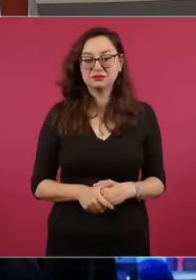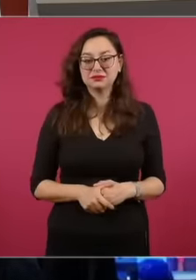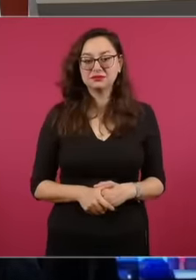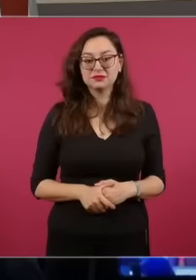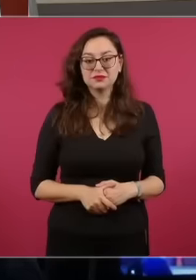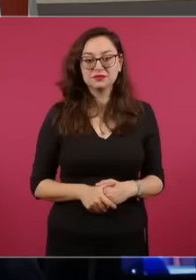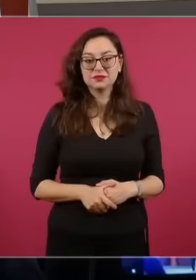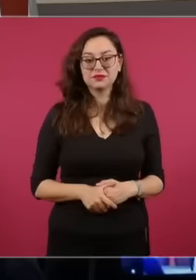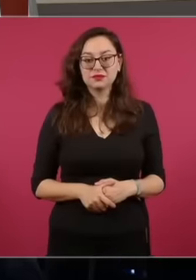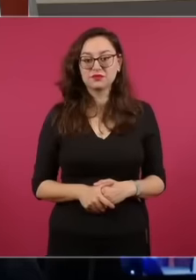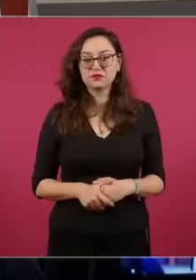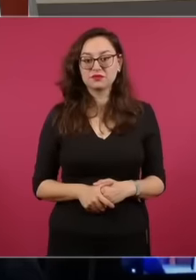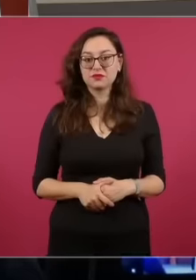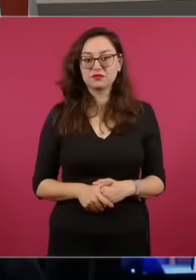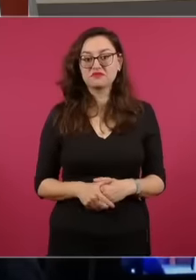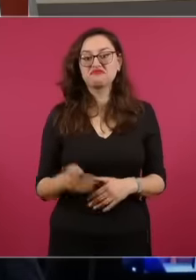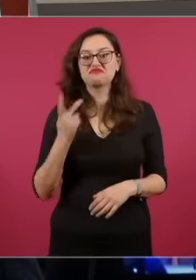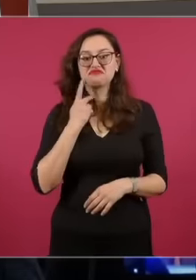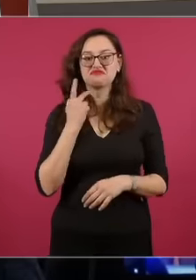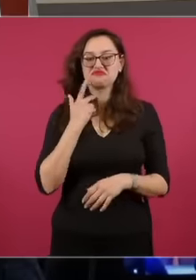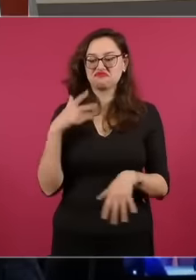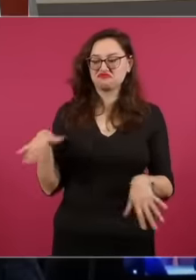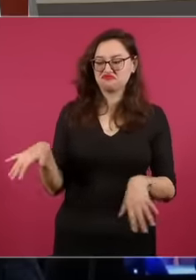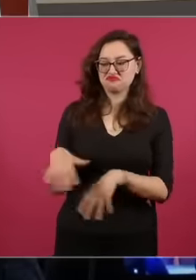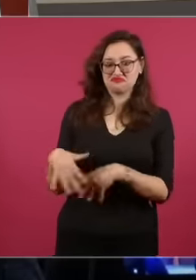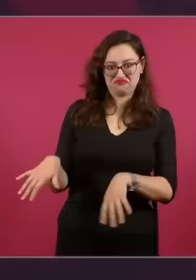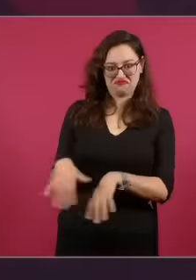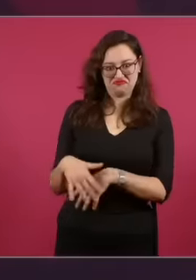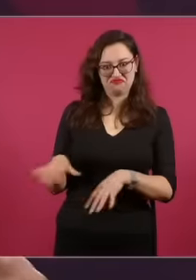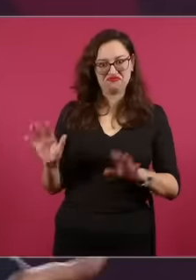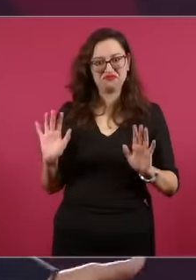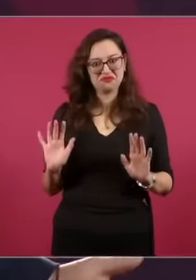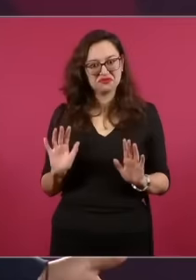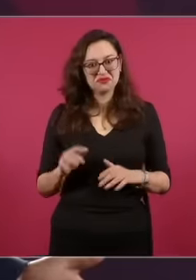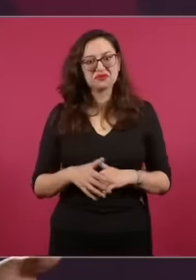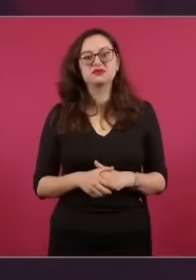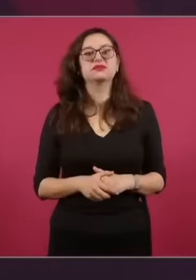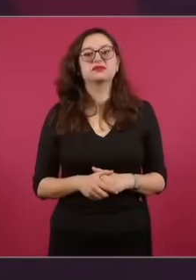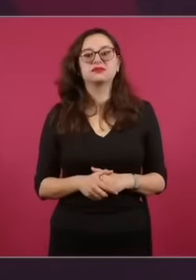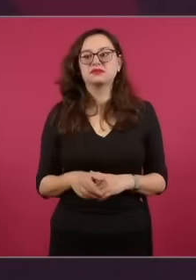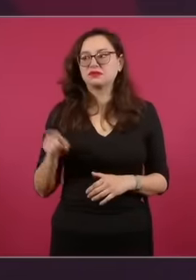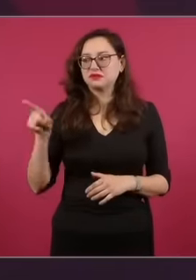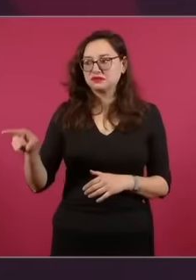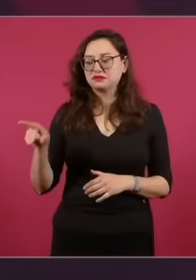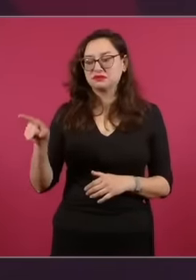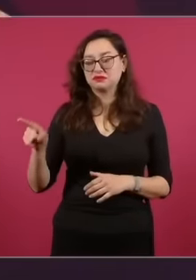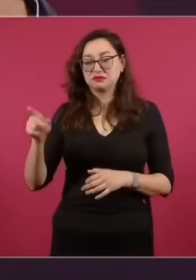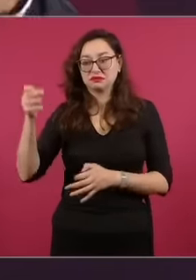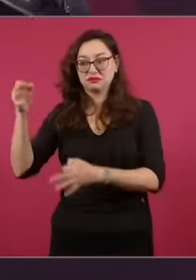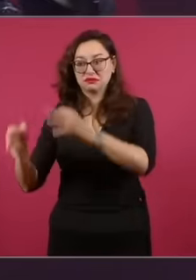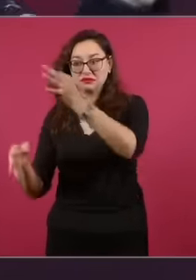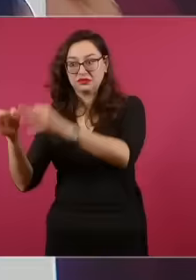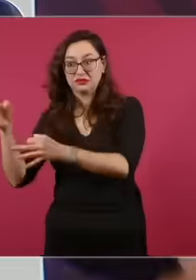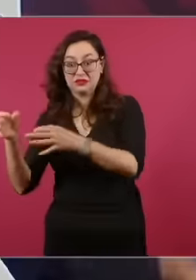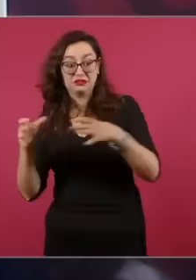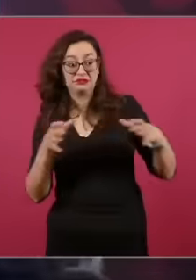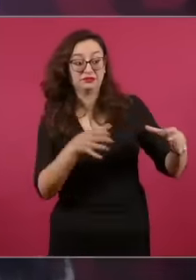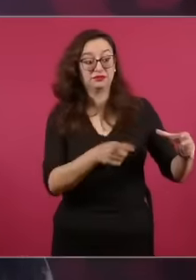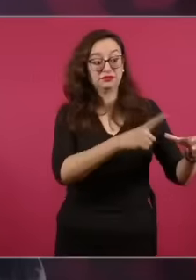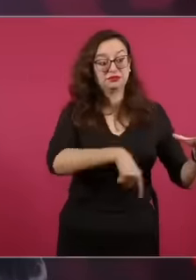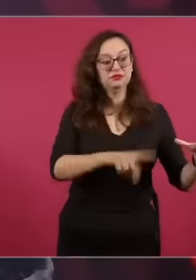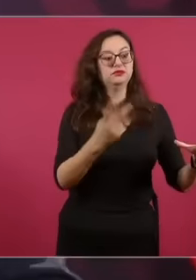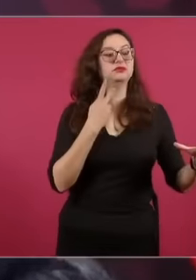pero en realidad politiquero porque ya están metidos ahí personajes de la política